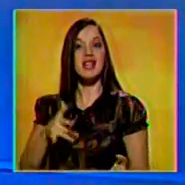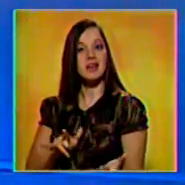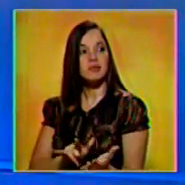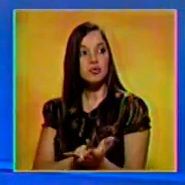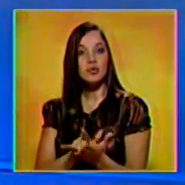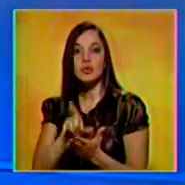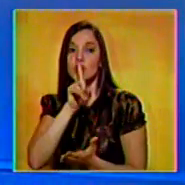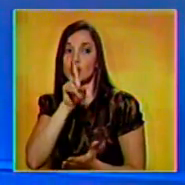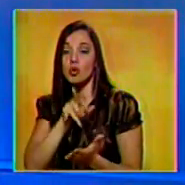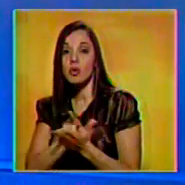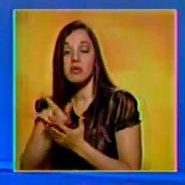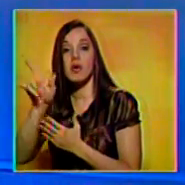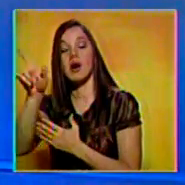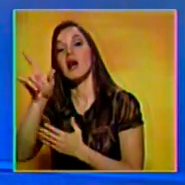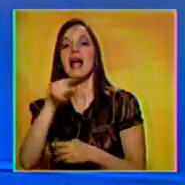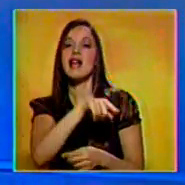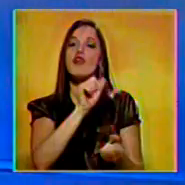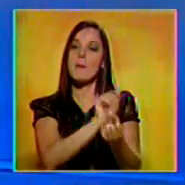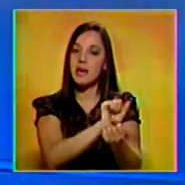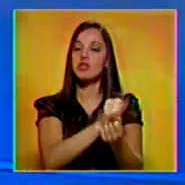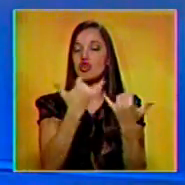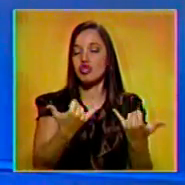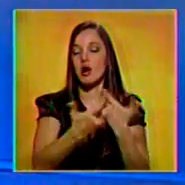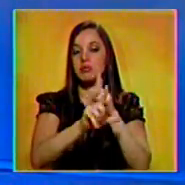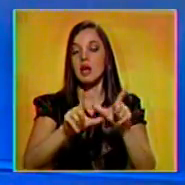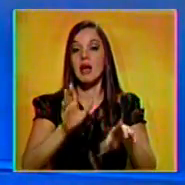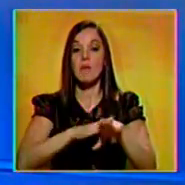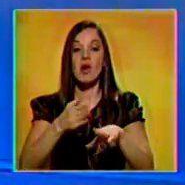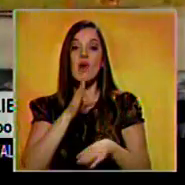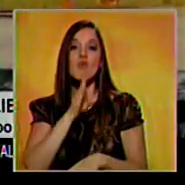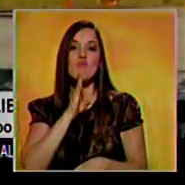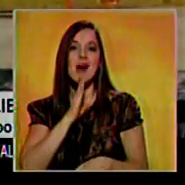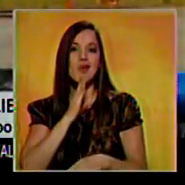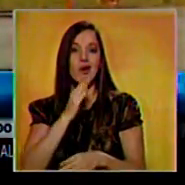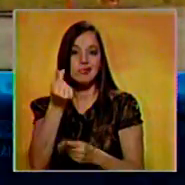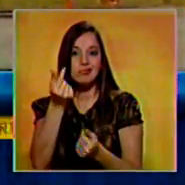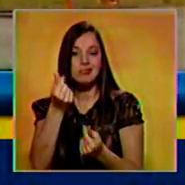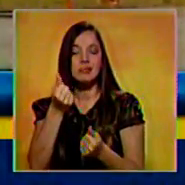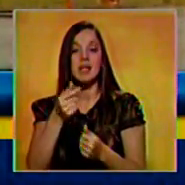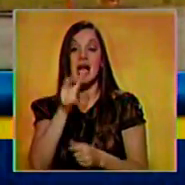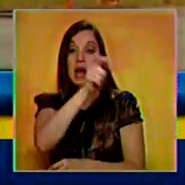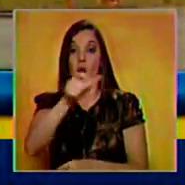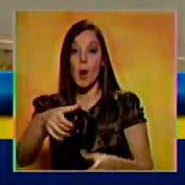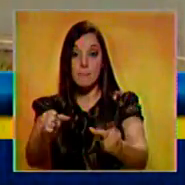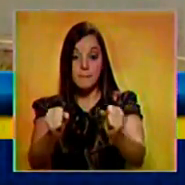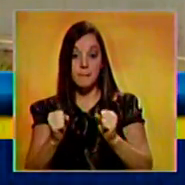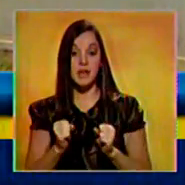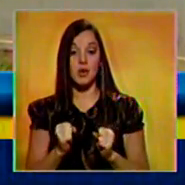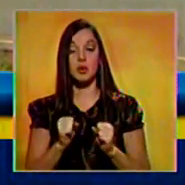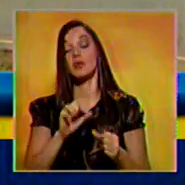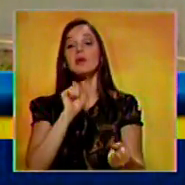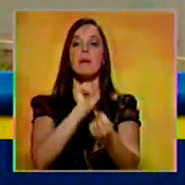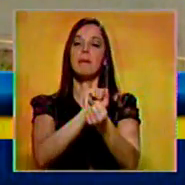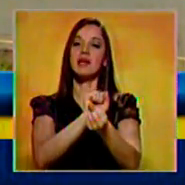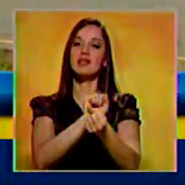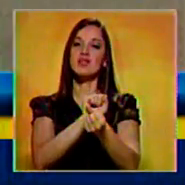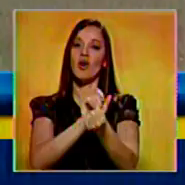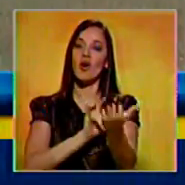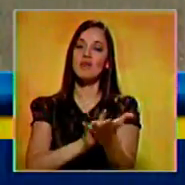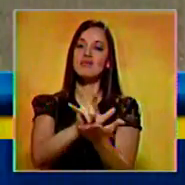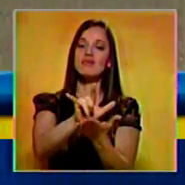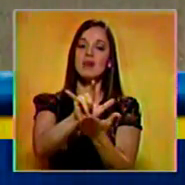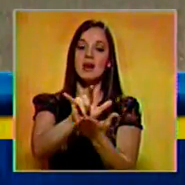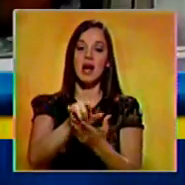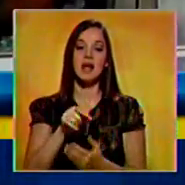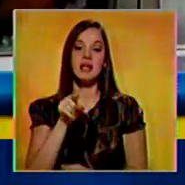como parte de las investigaciones en un reciente fraude bancario millonario. Los pilotos fueron detenidos en el aeropuerto Joaquín Balanguer, del norte